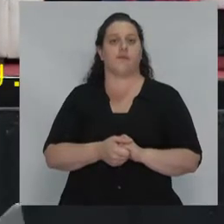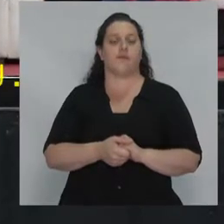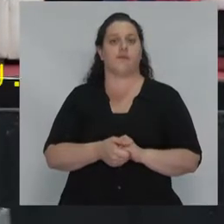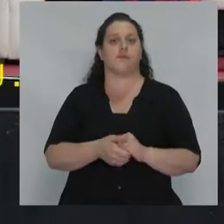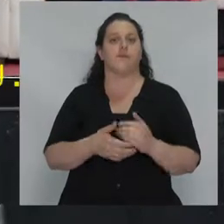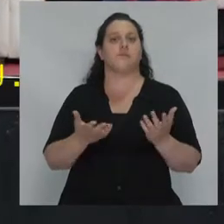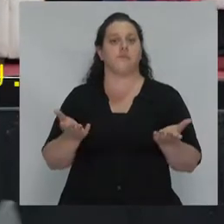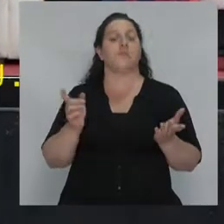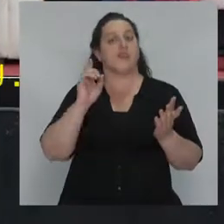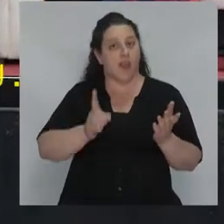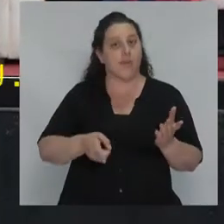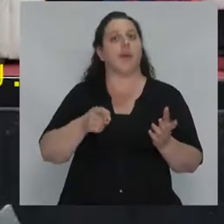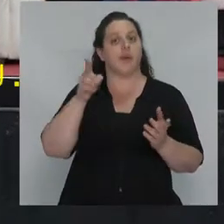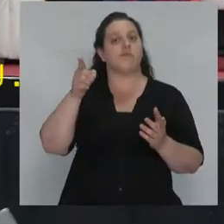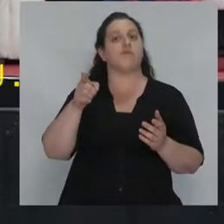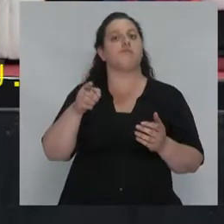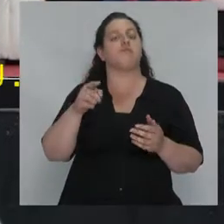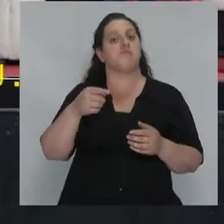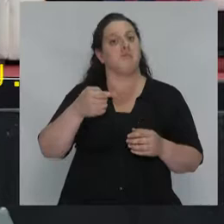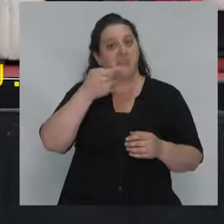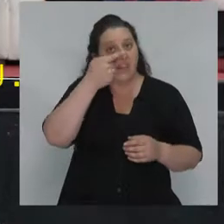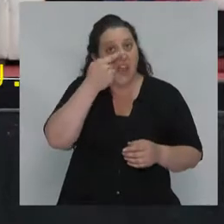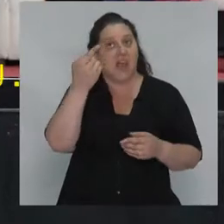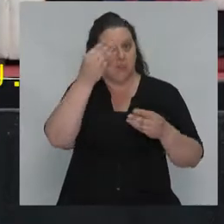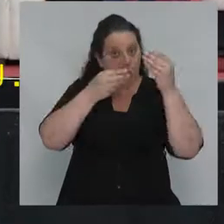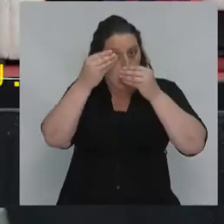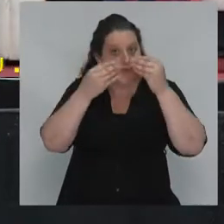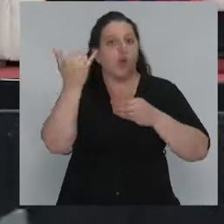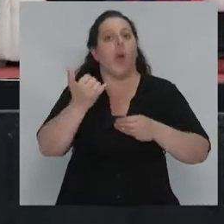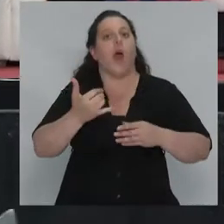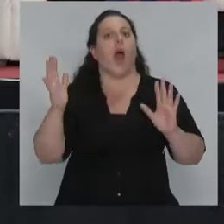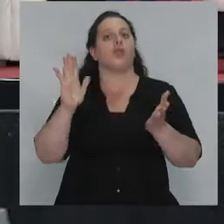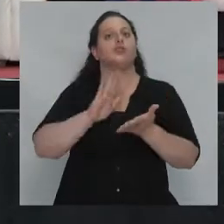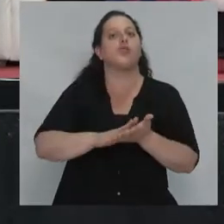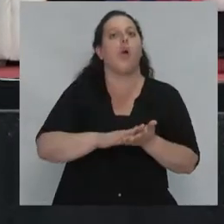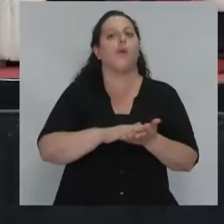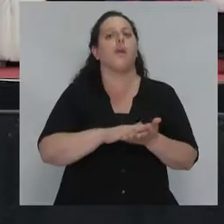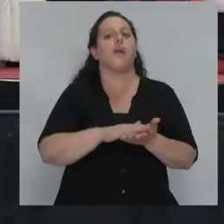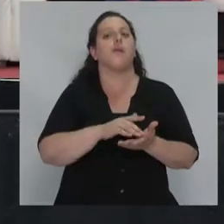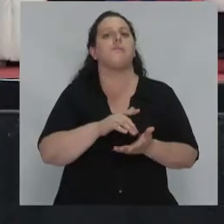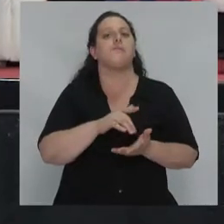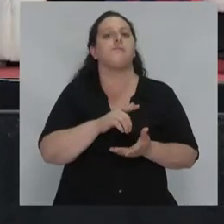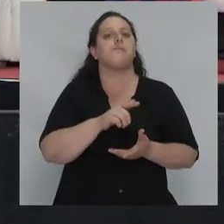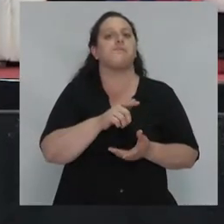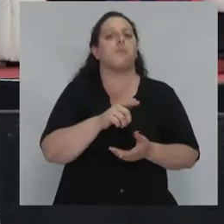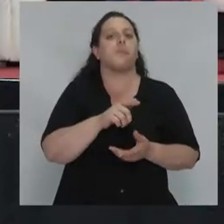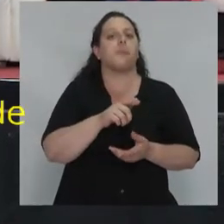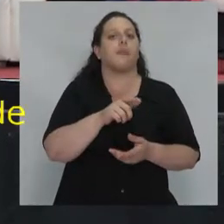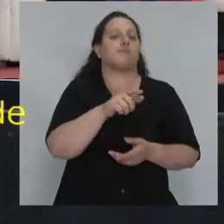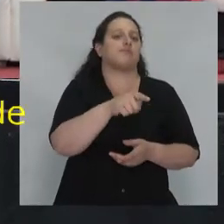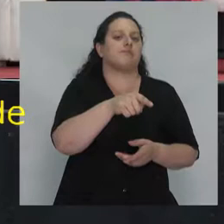se interesa y se preocupa de los intereses de los